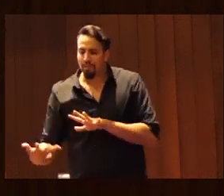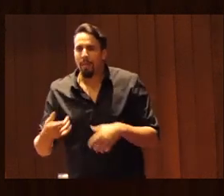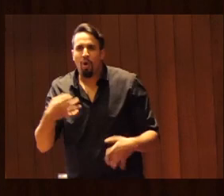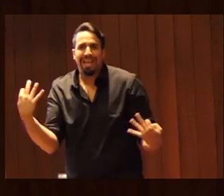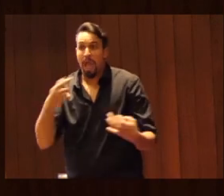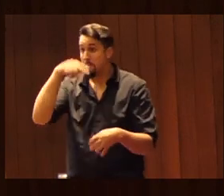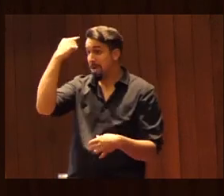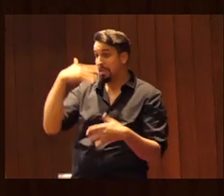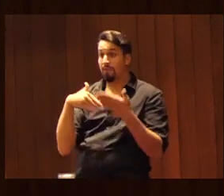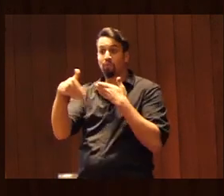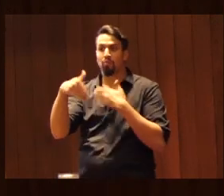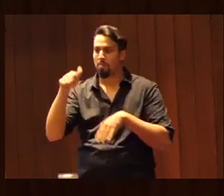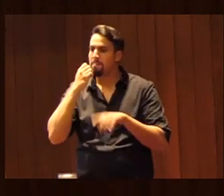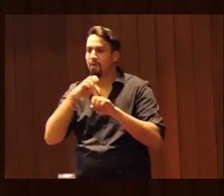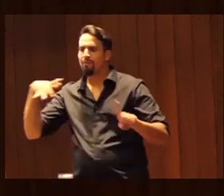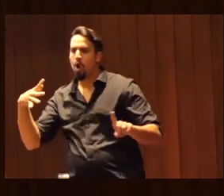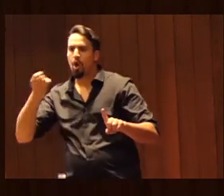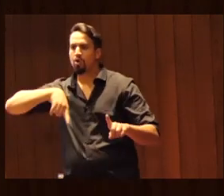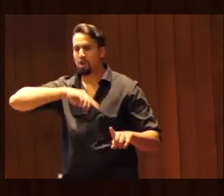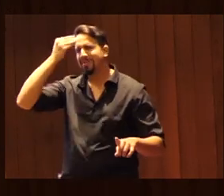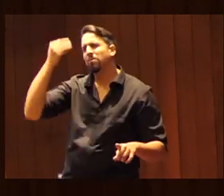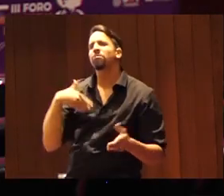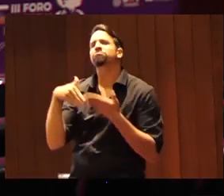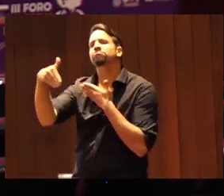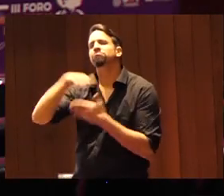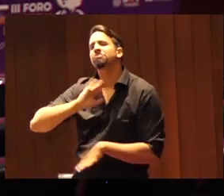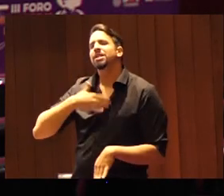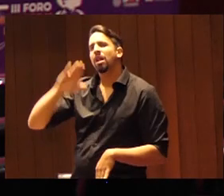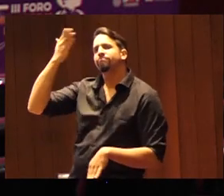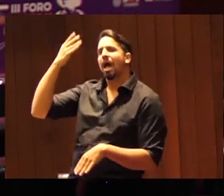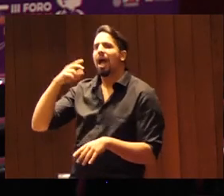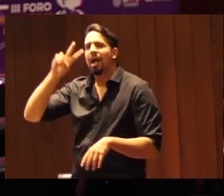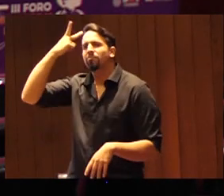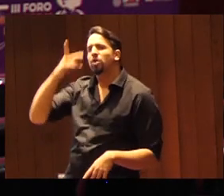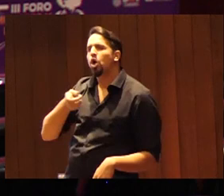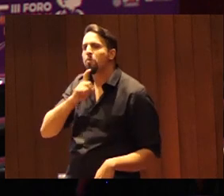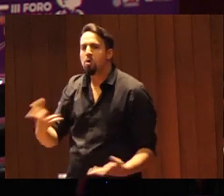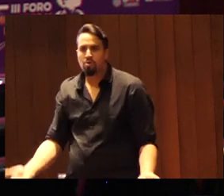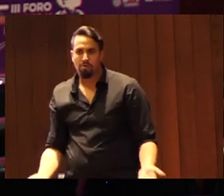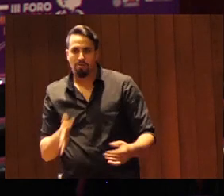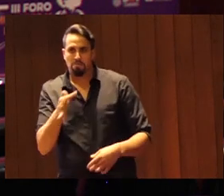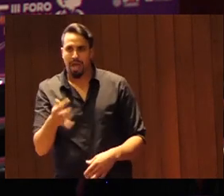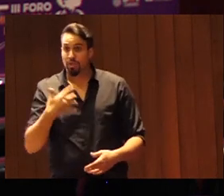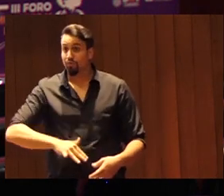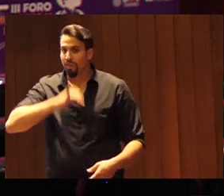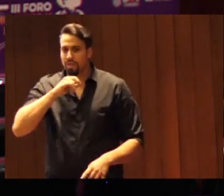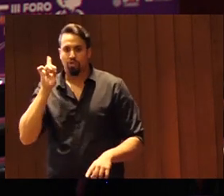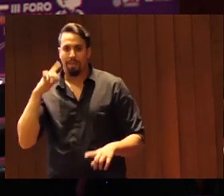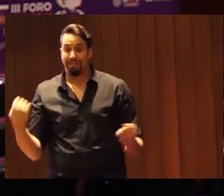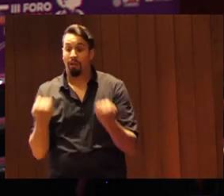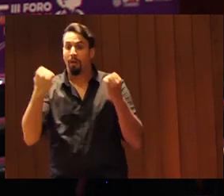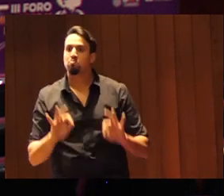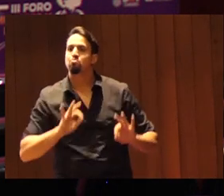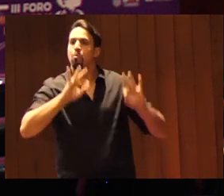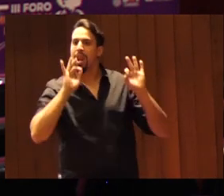mentes cuando termine este foro tenemos que pensar mañana qué efecto va a tener esto y no es suficiente con acciones puntuales, hay que